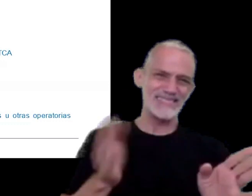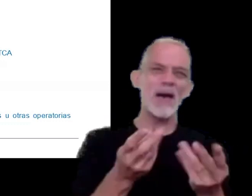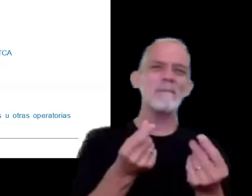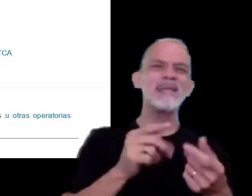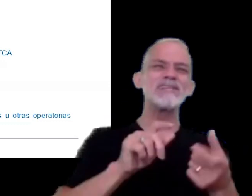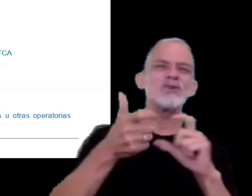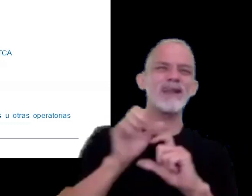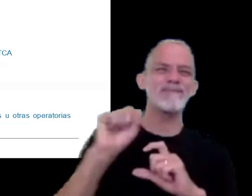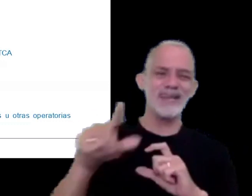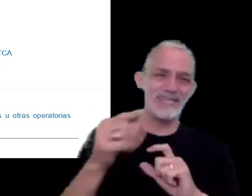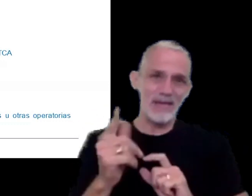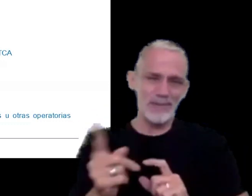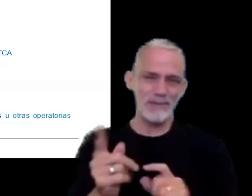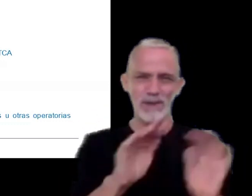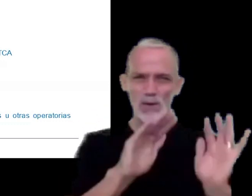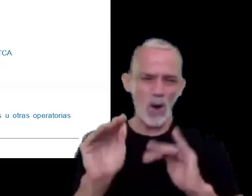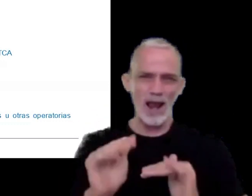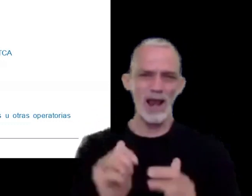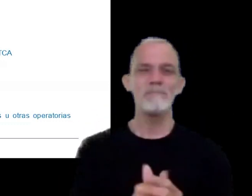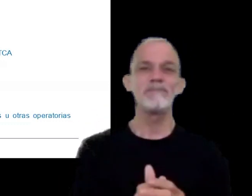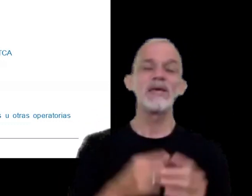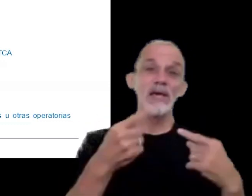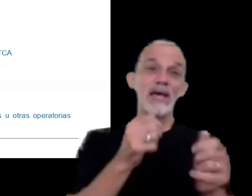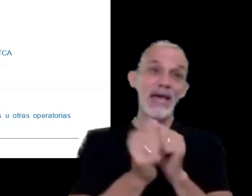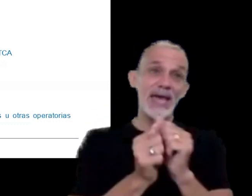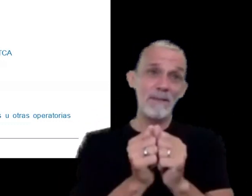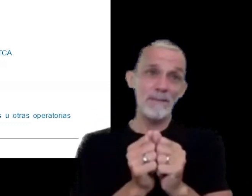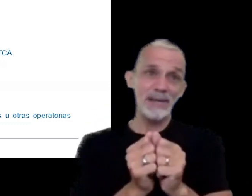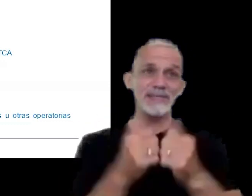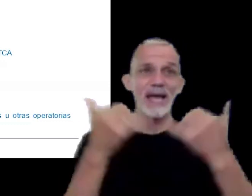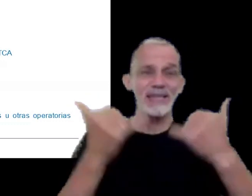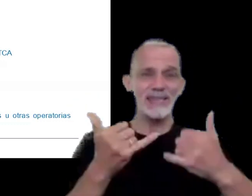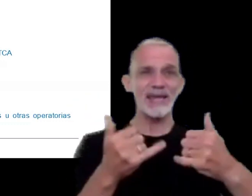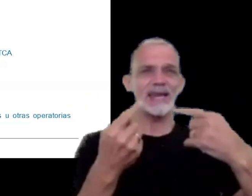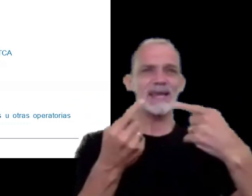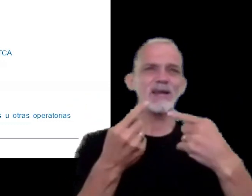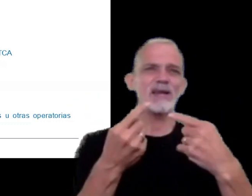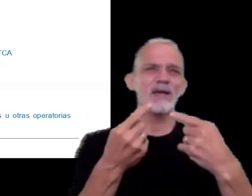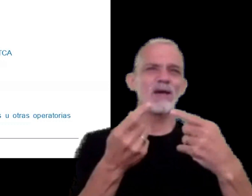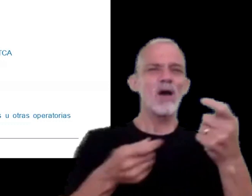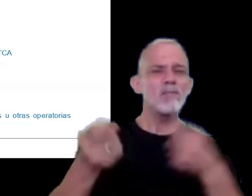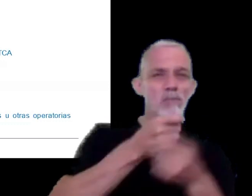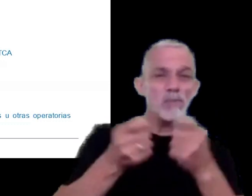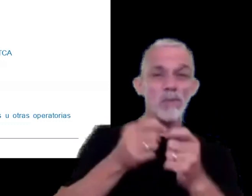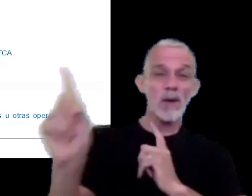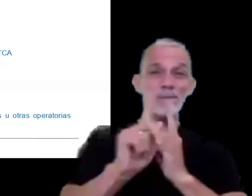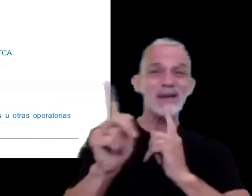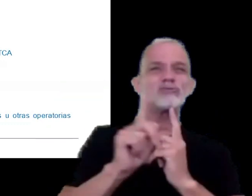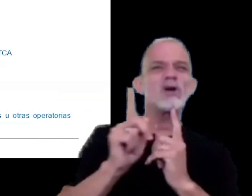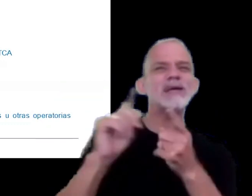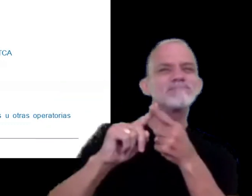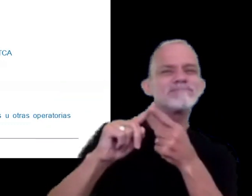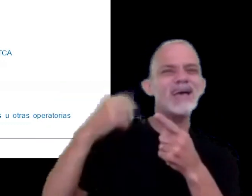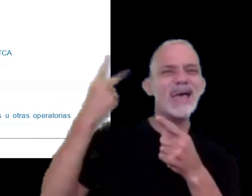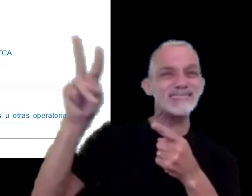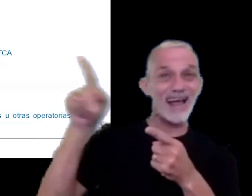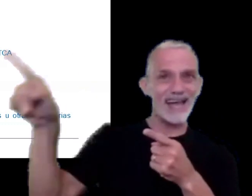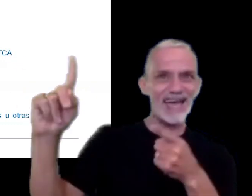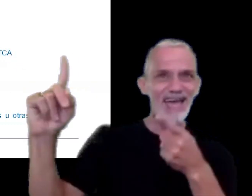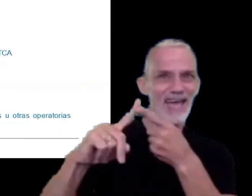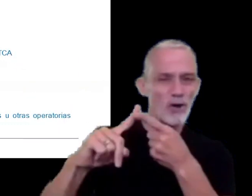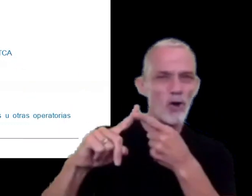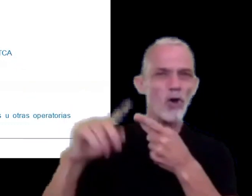transferencia pues son aquellas empresas que tienen operaciones con sujetos vinculados al exterior o